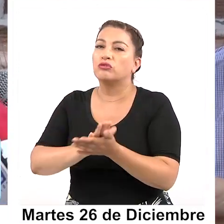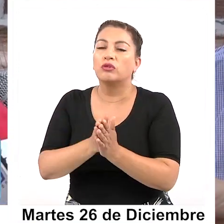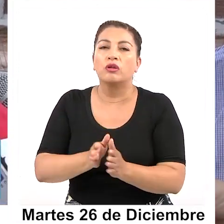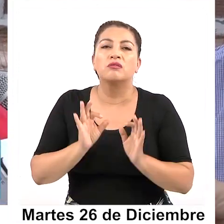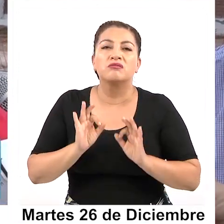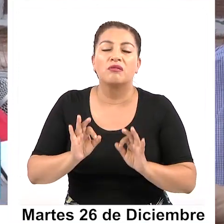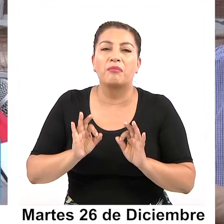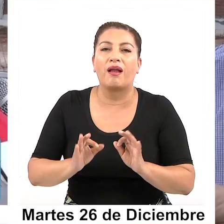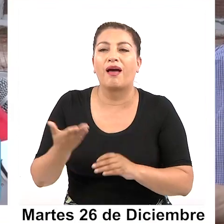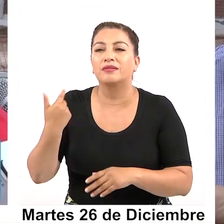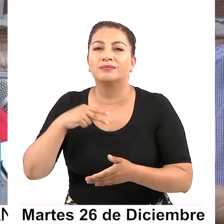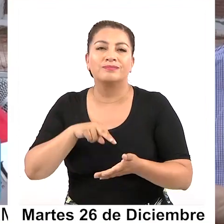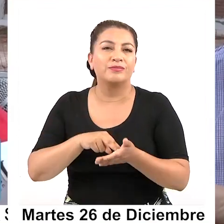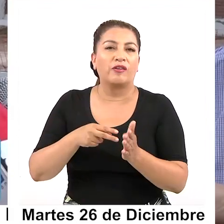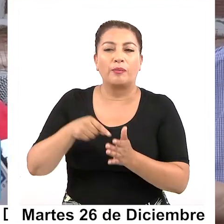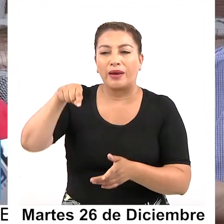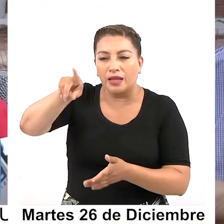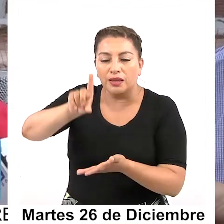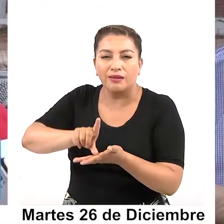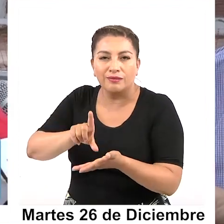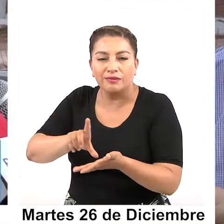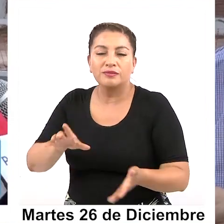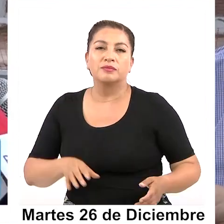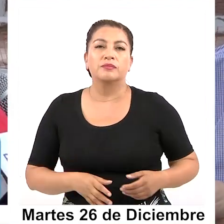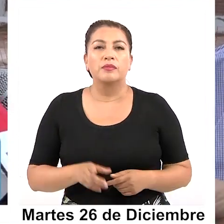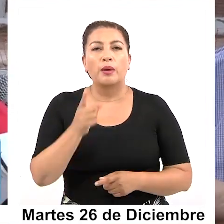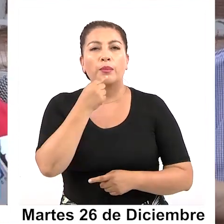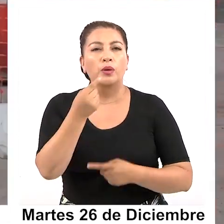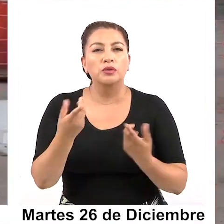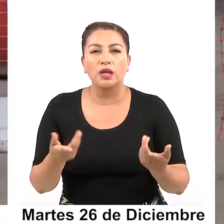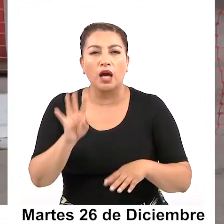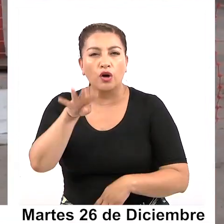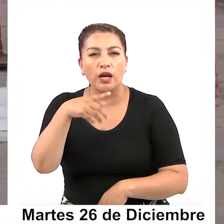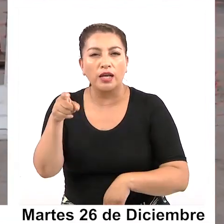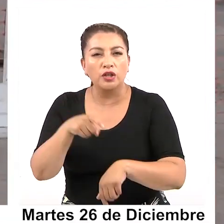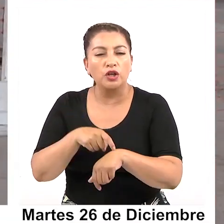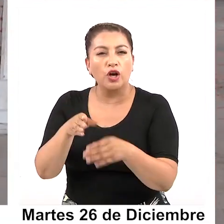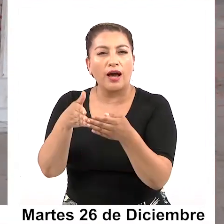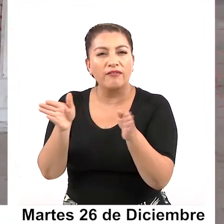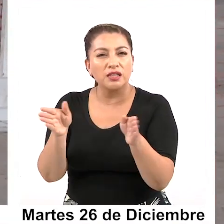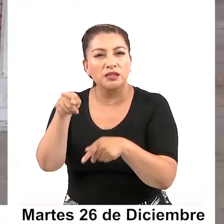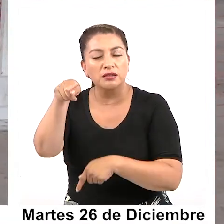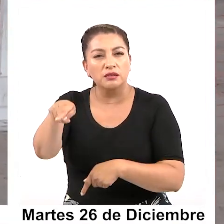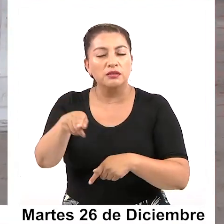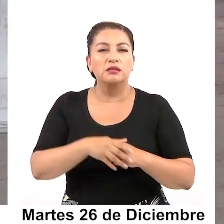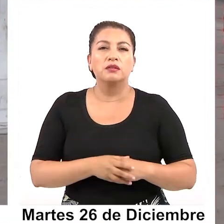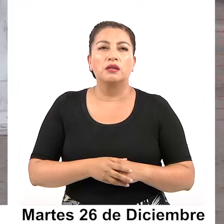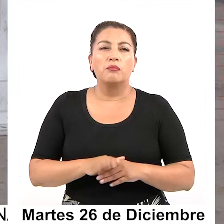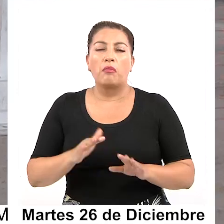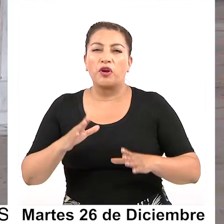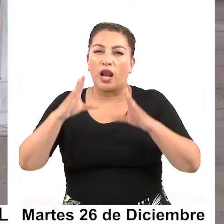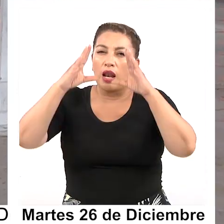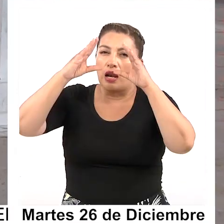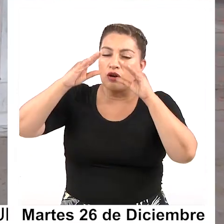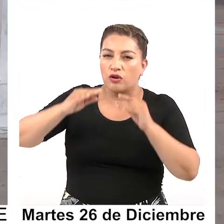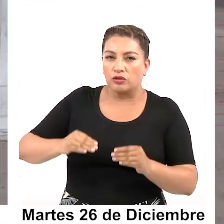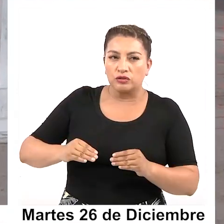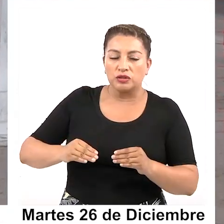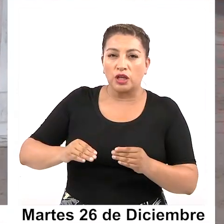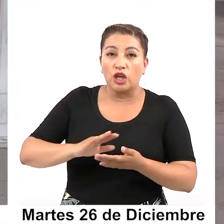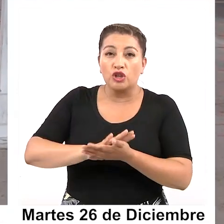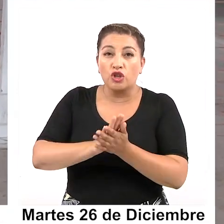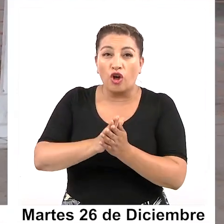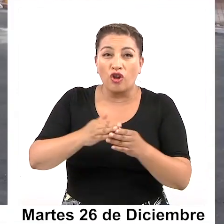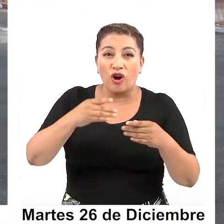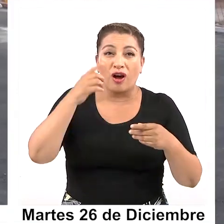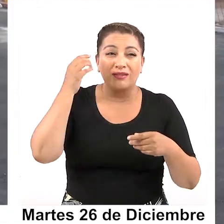tenido esta emergencia en este punto en el cual estamos reunidos hoy día. ¿Cuál será el horario de apertura? Nosotros durante la noche vamos a hacer el retiro de todas